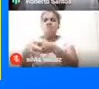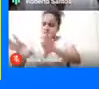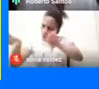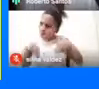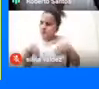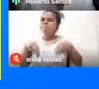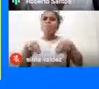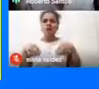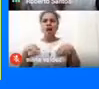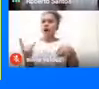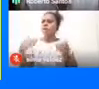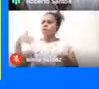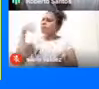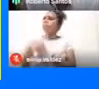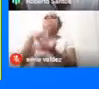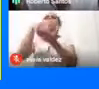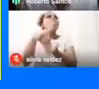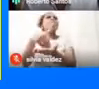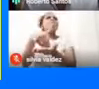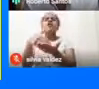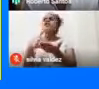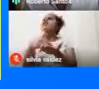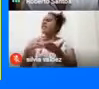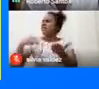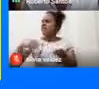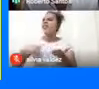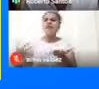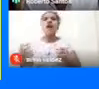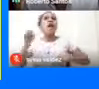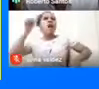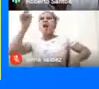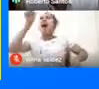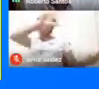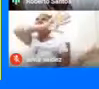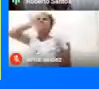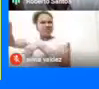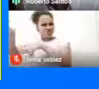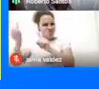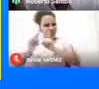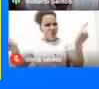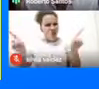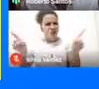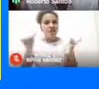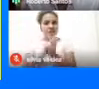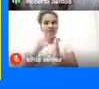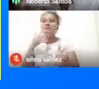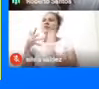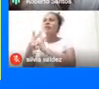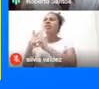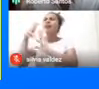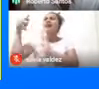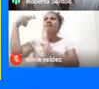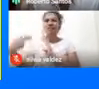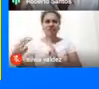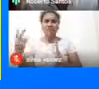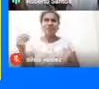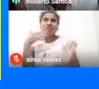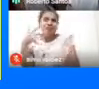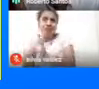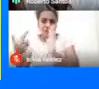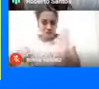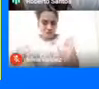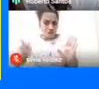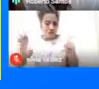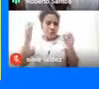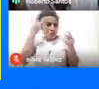Digamos Una posición Frente a tener Héroes Como lo cuenta La historia Ni siquiera Lo hemos contado Nosotros Porque